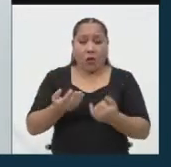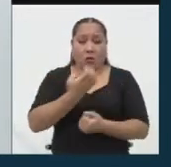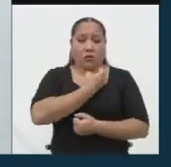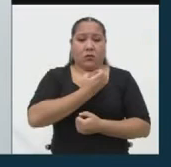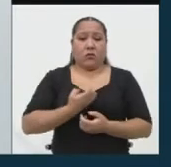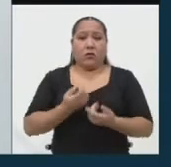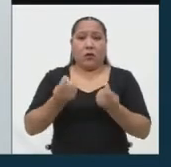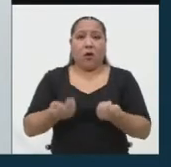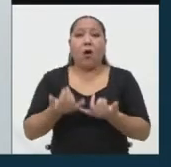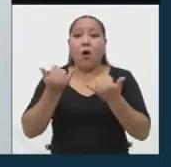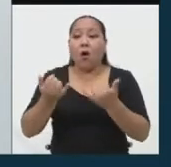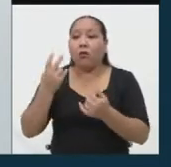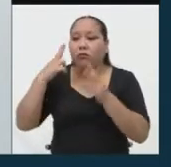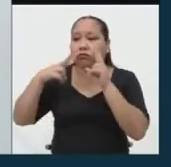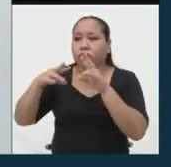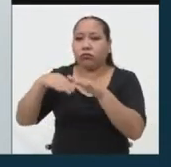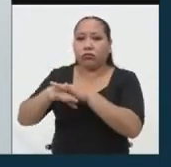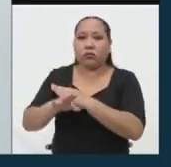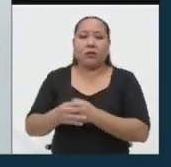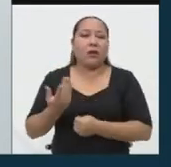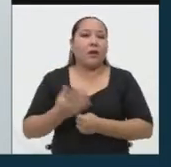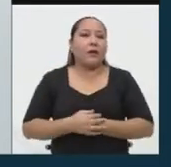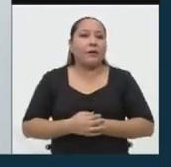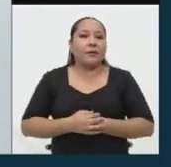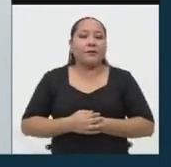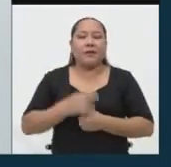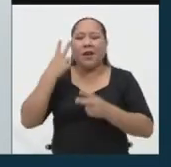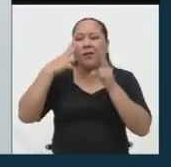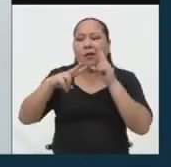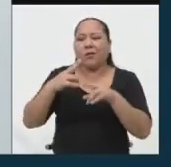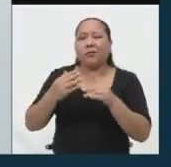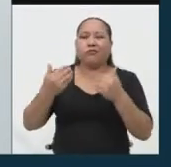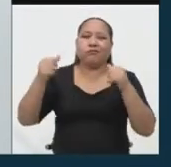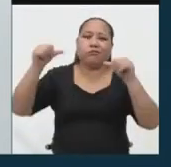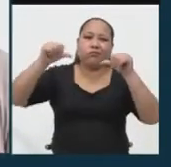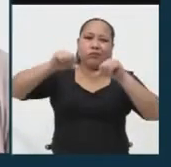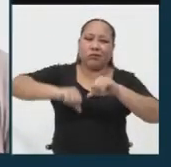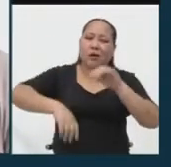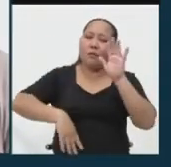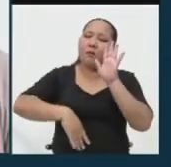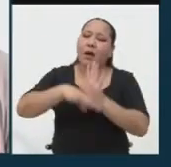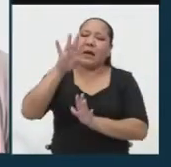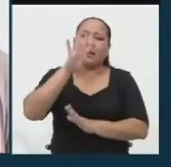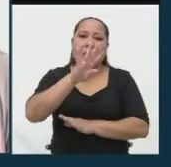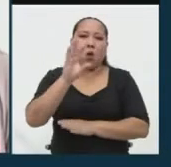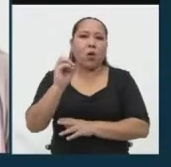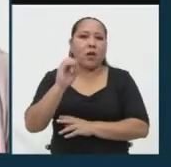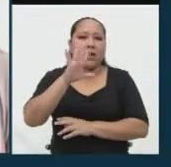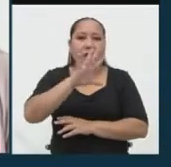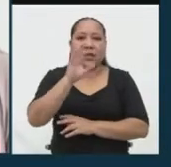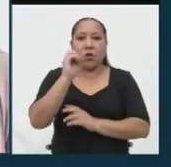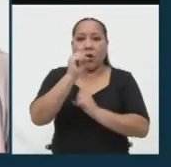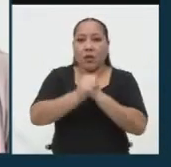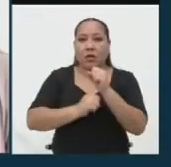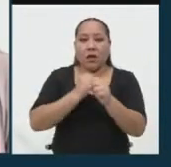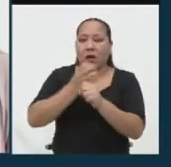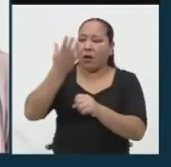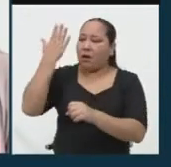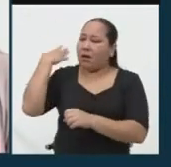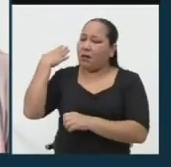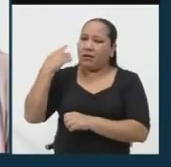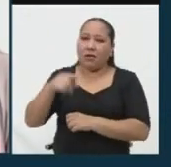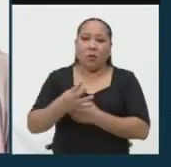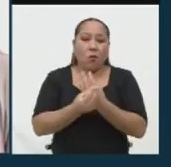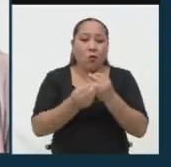cargo, porque ya sabemos que tenemos una deficiencia en estos servicios hace más de 40, 50 años. Hay muchas zonas que